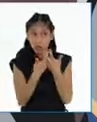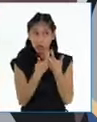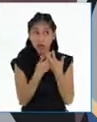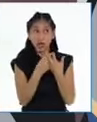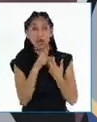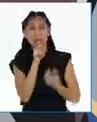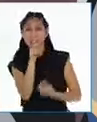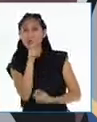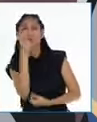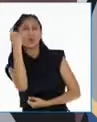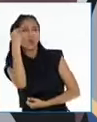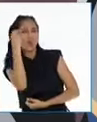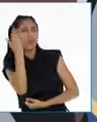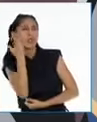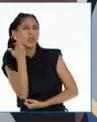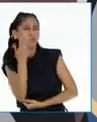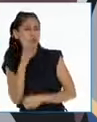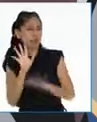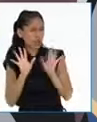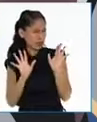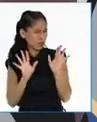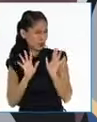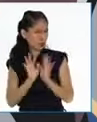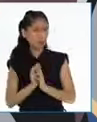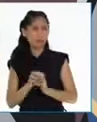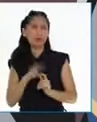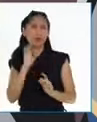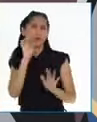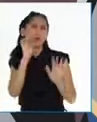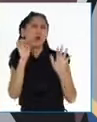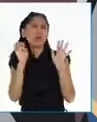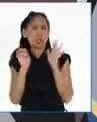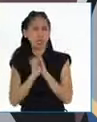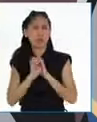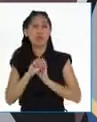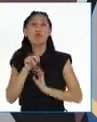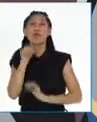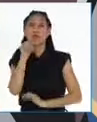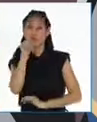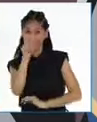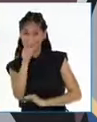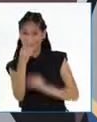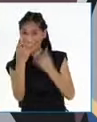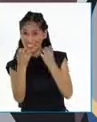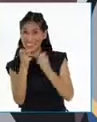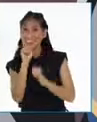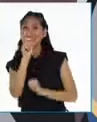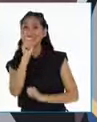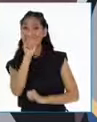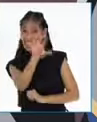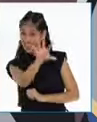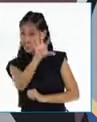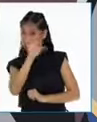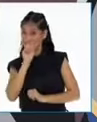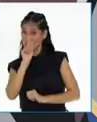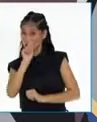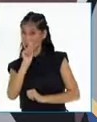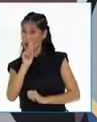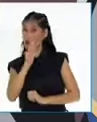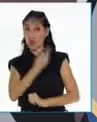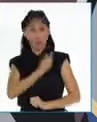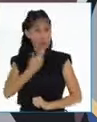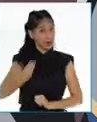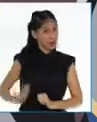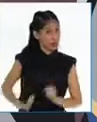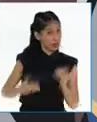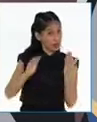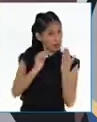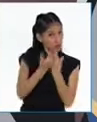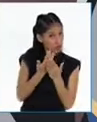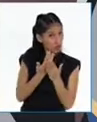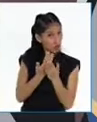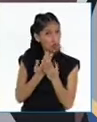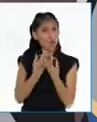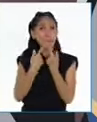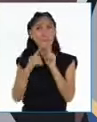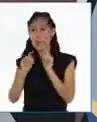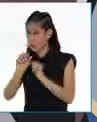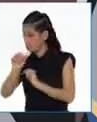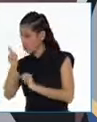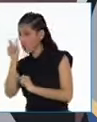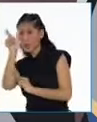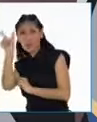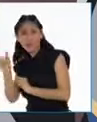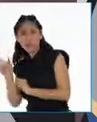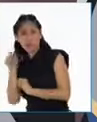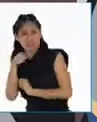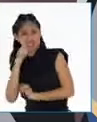Uy, ¿qué pasa si no todos quieren que gane la misma persona? Bueno, Edwin, en una democracia no siempre todos vamos a estar de acuerdo en